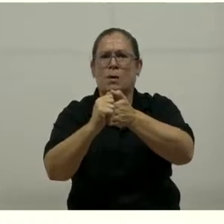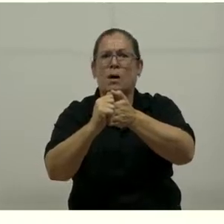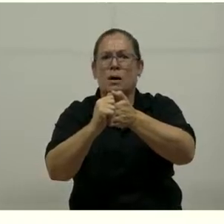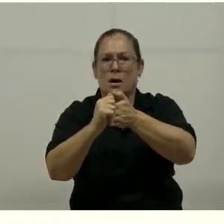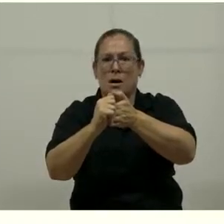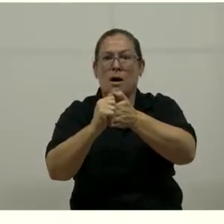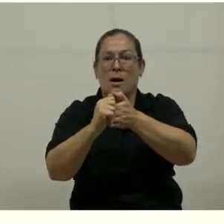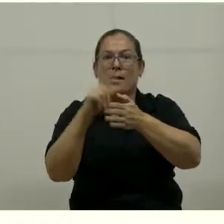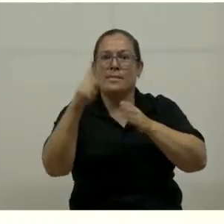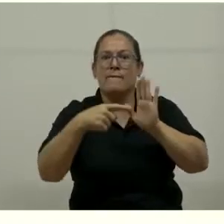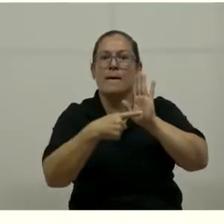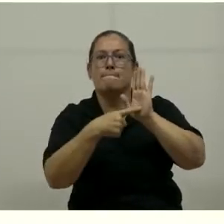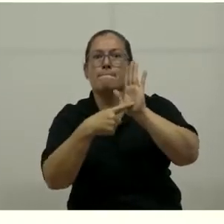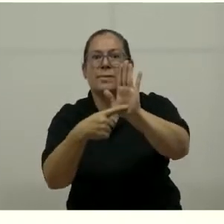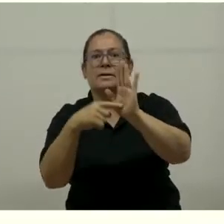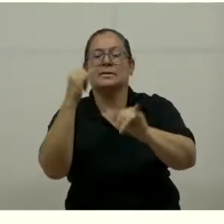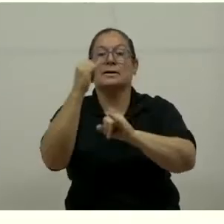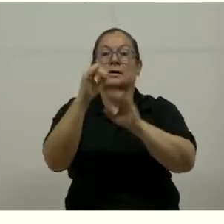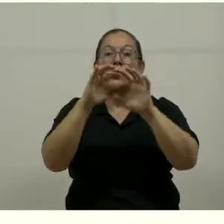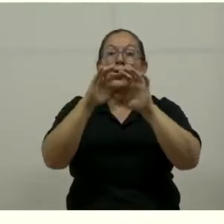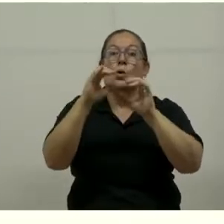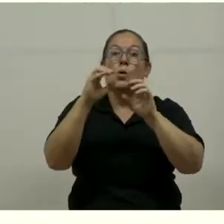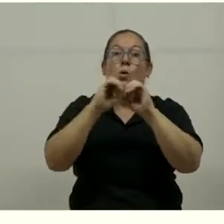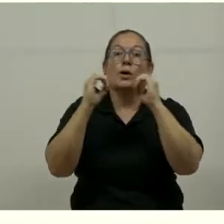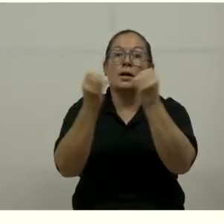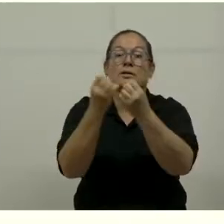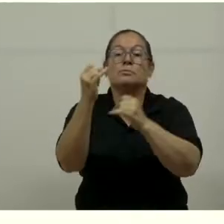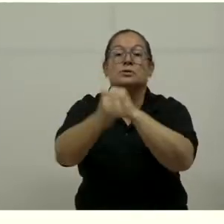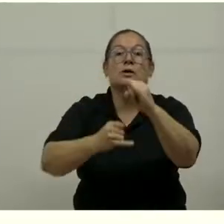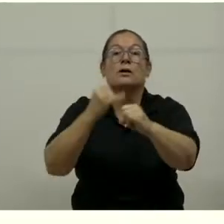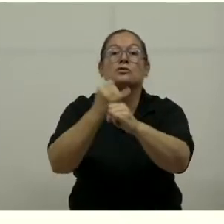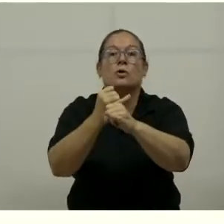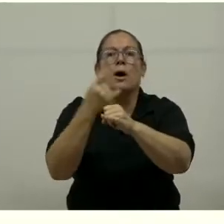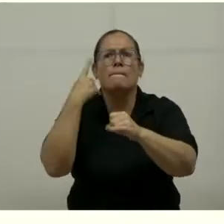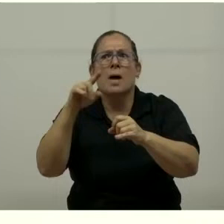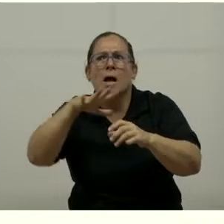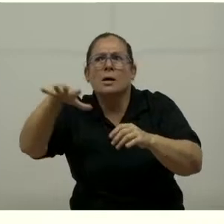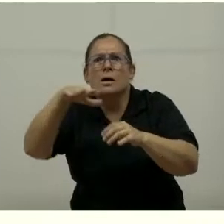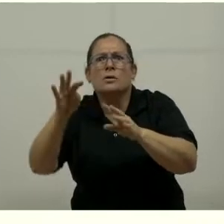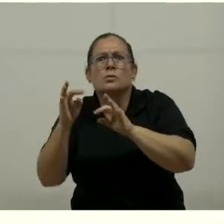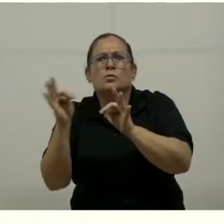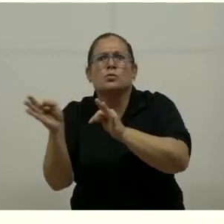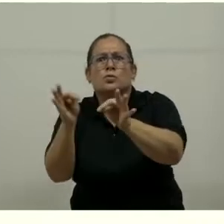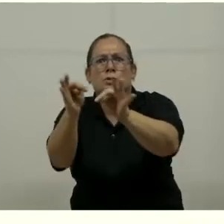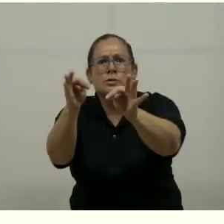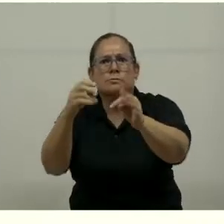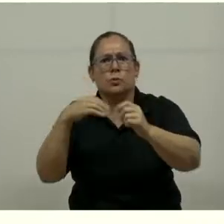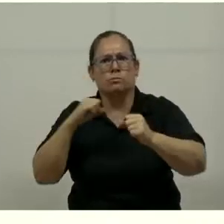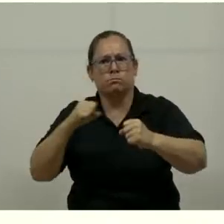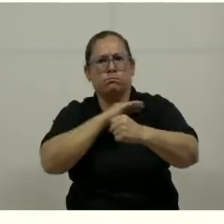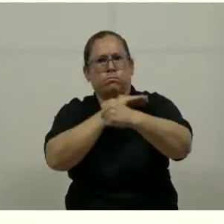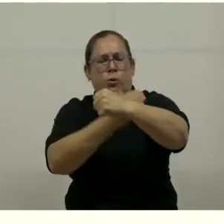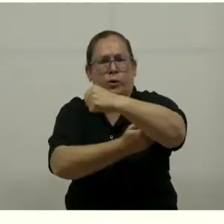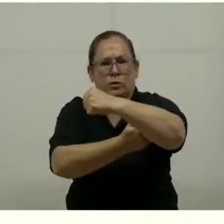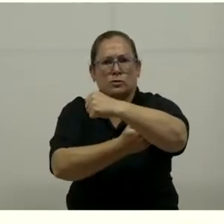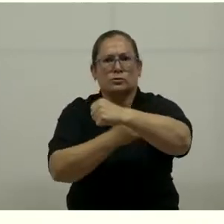tenemos que presentarnos ante los organismos internacionales que tienen relevancia con turismo. Y aquellos que tienen cierta injerencia.